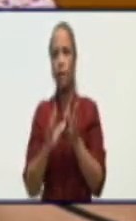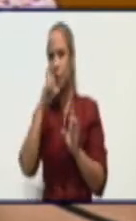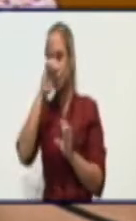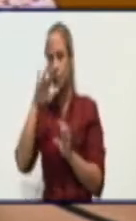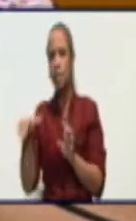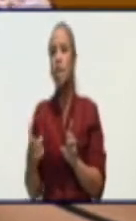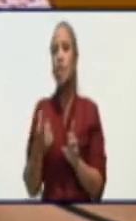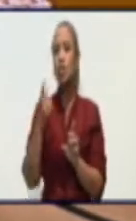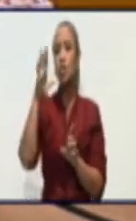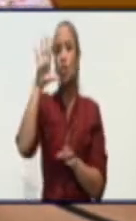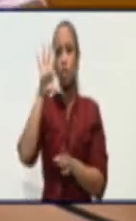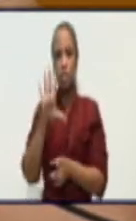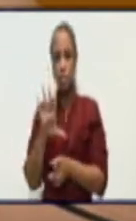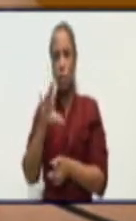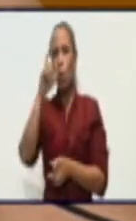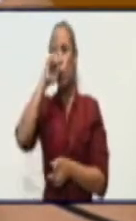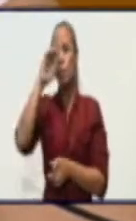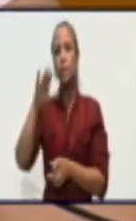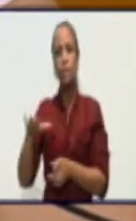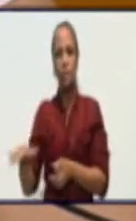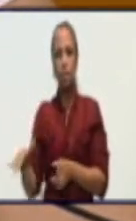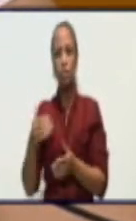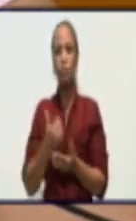reportan cinco niños